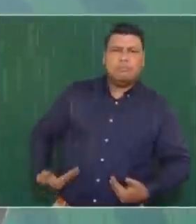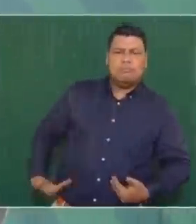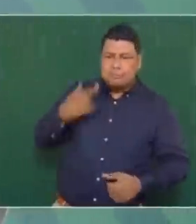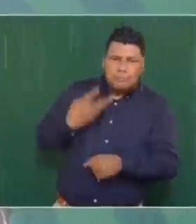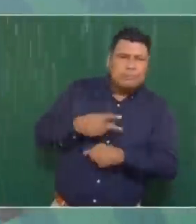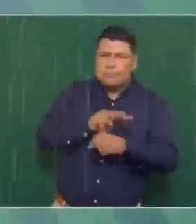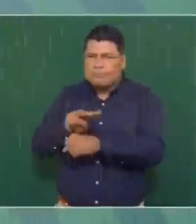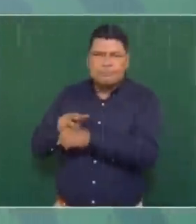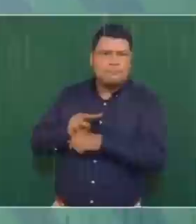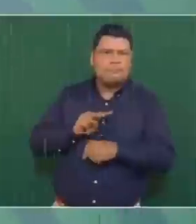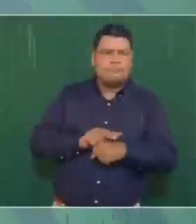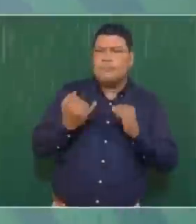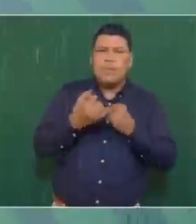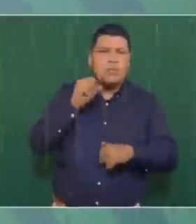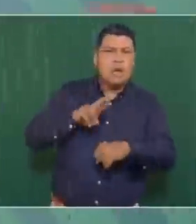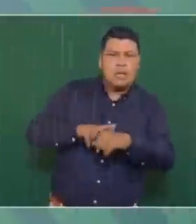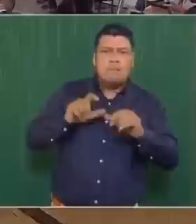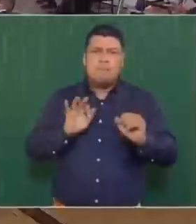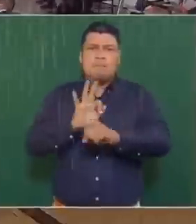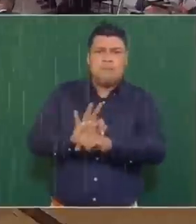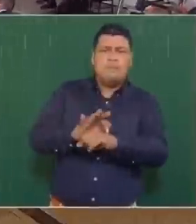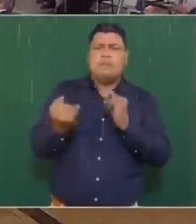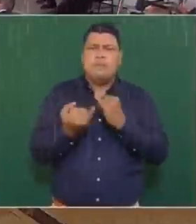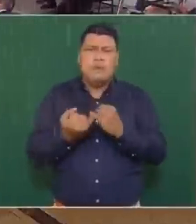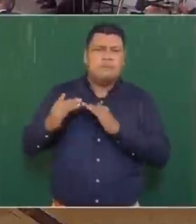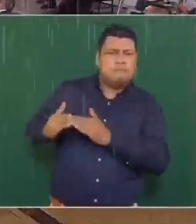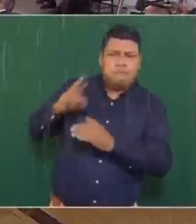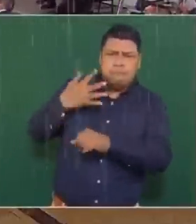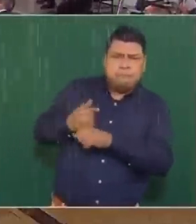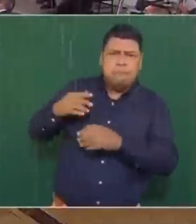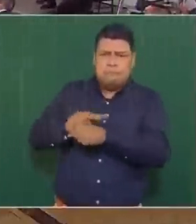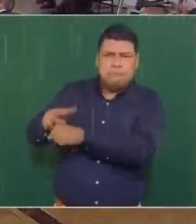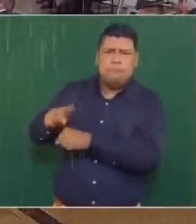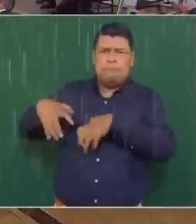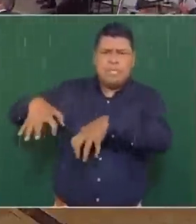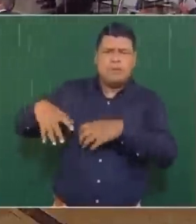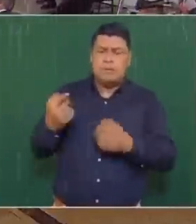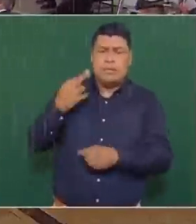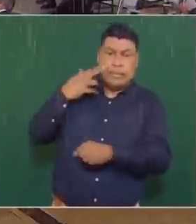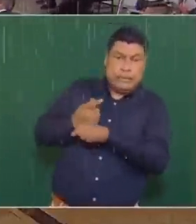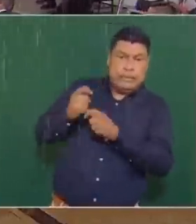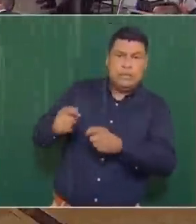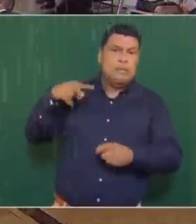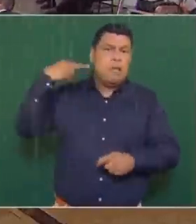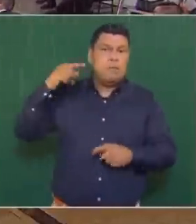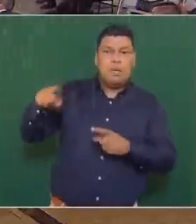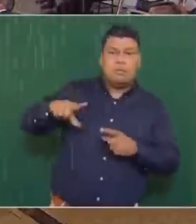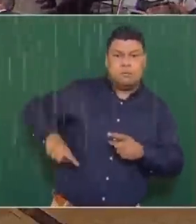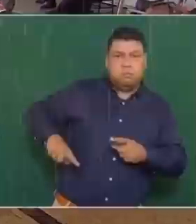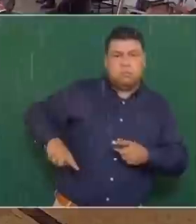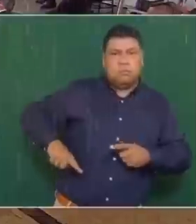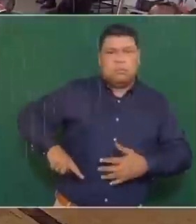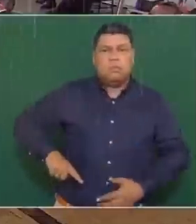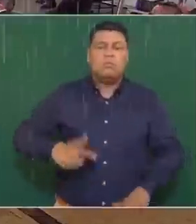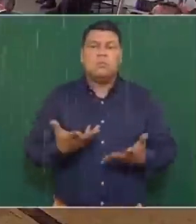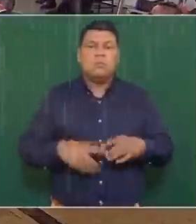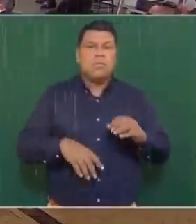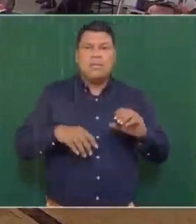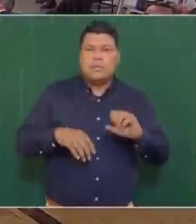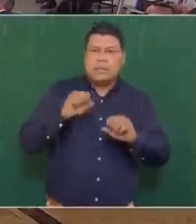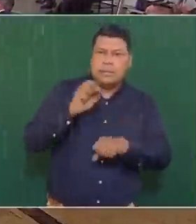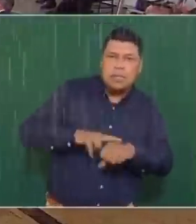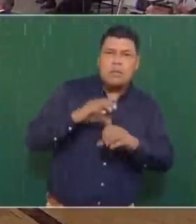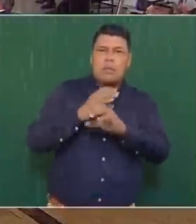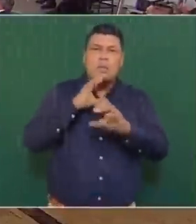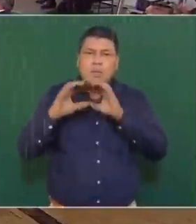y el secretario de la Defensa, y el secretario de Marina, y desde luego en el caso de Veracruz el gobernador, y el secretario de Comunicaciones,